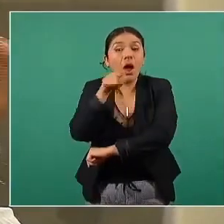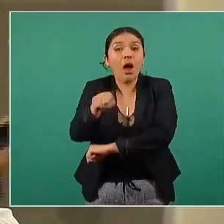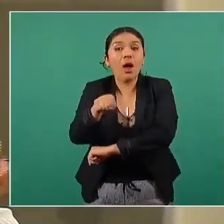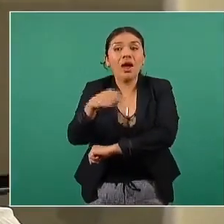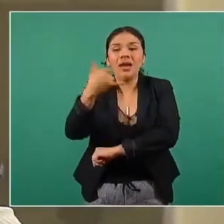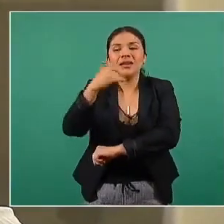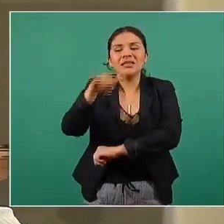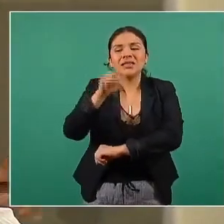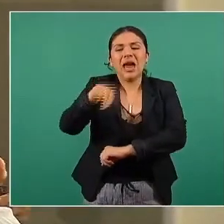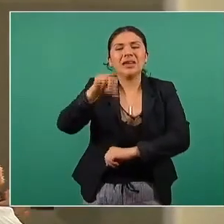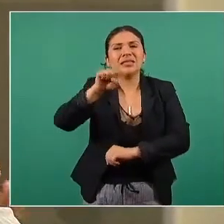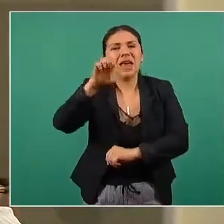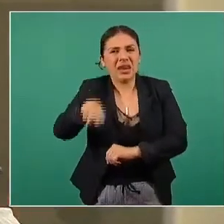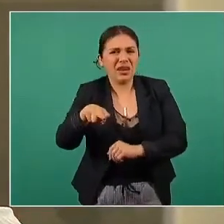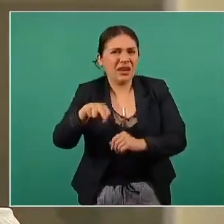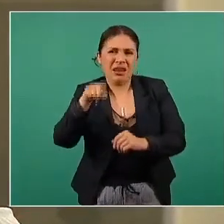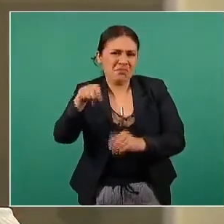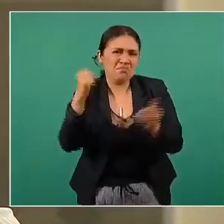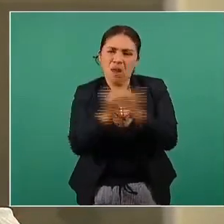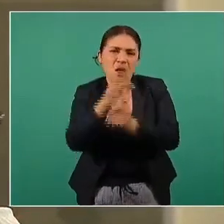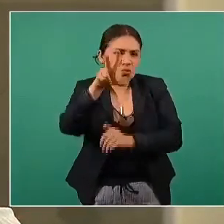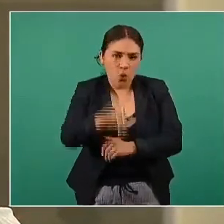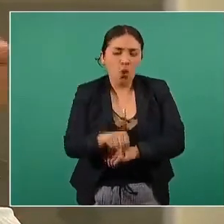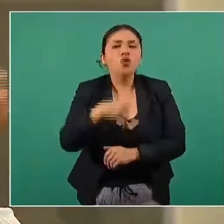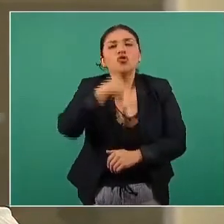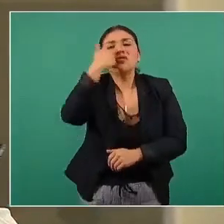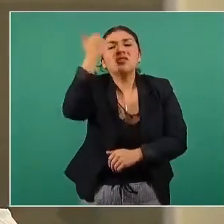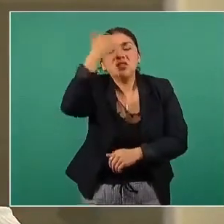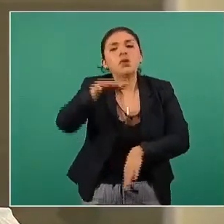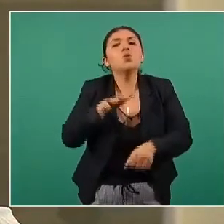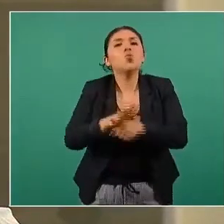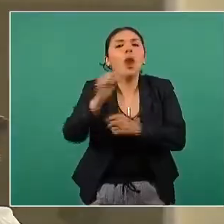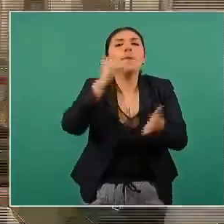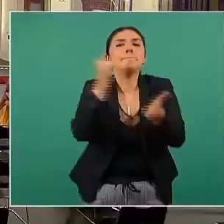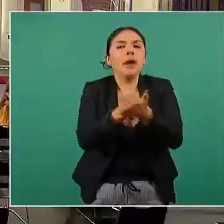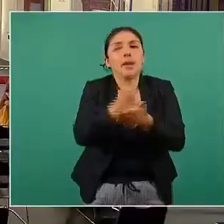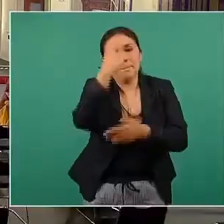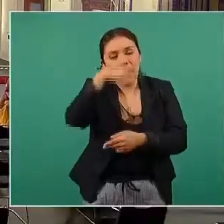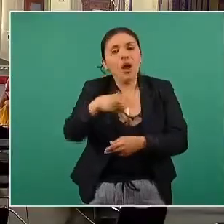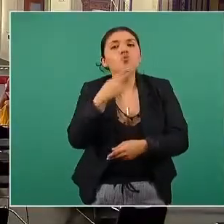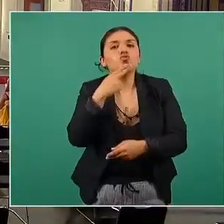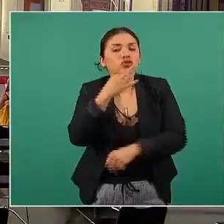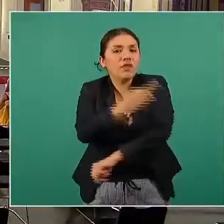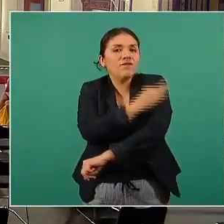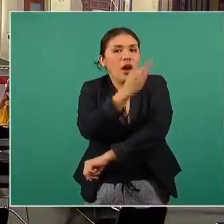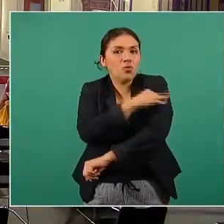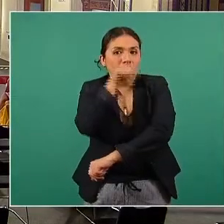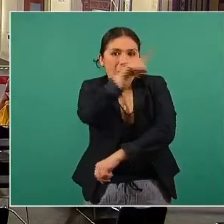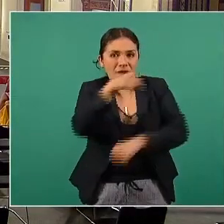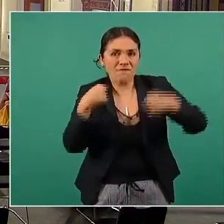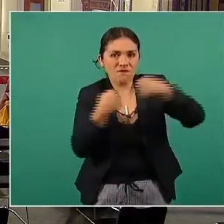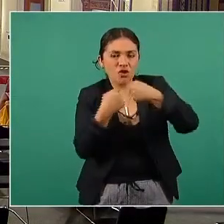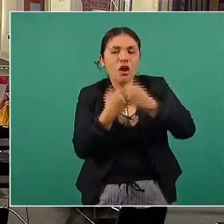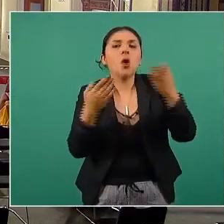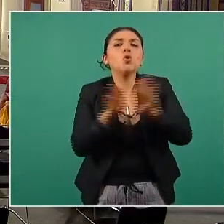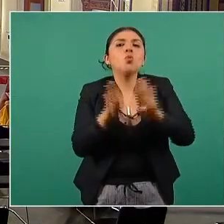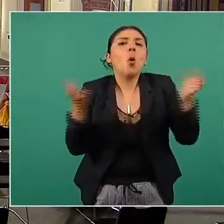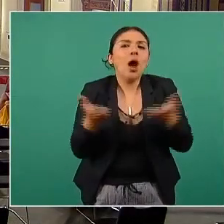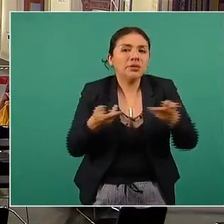las de Janssen o las de Johnson & Johnson. Entonces, saber cuáles de las que se tienen se van a destinar y cómo se podría desenvolver este plan.